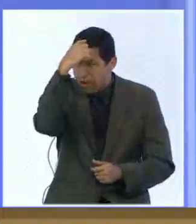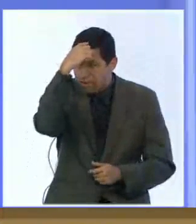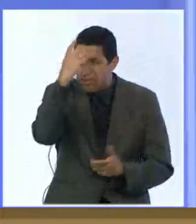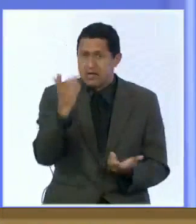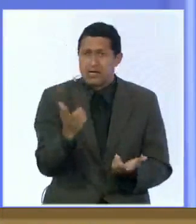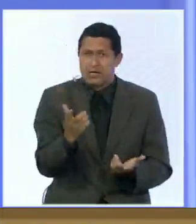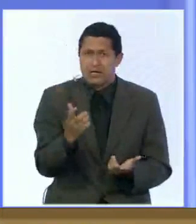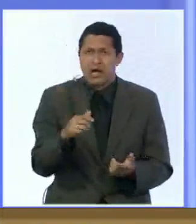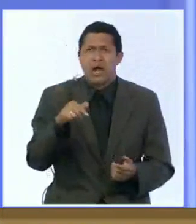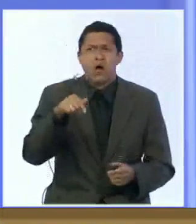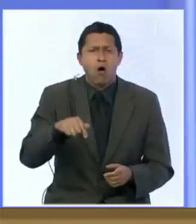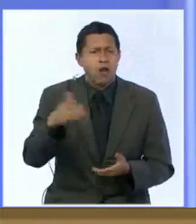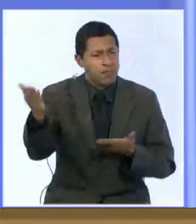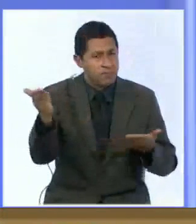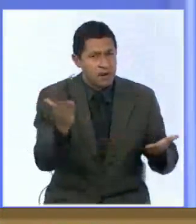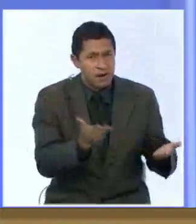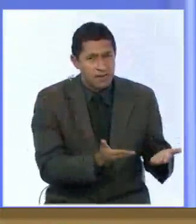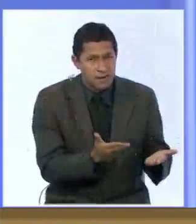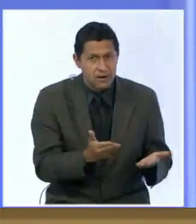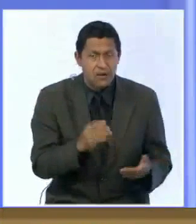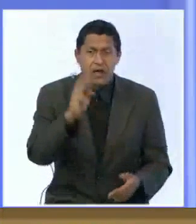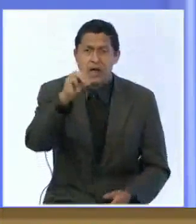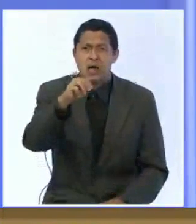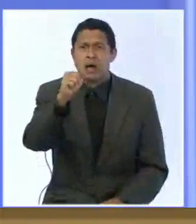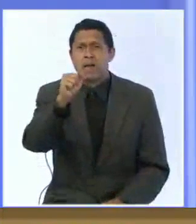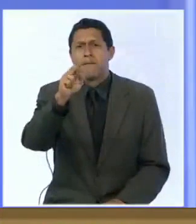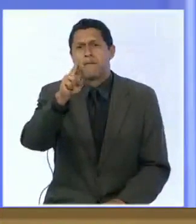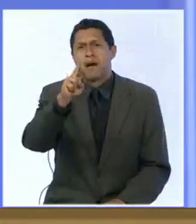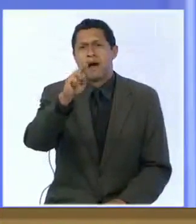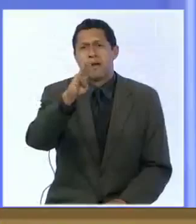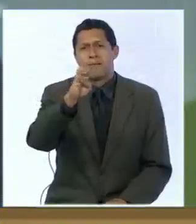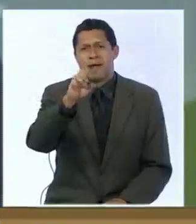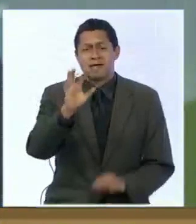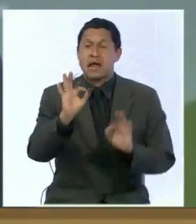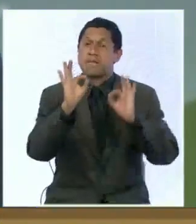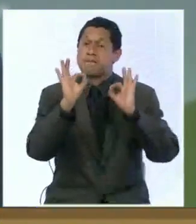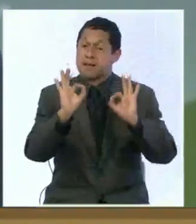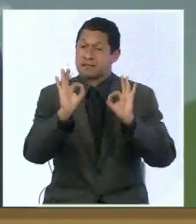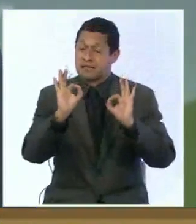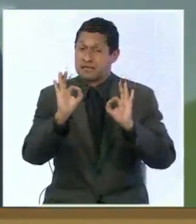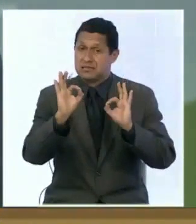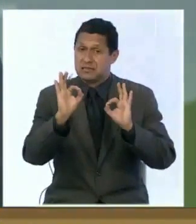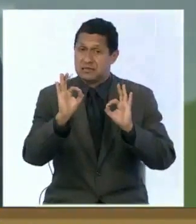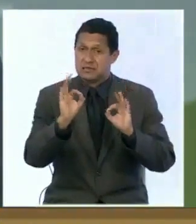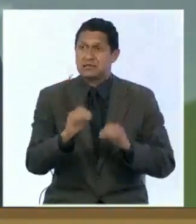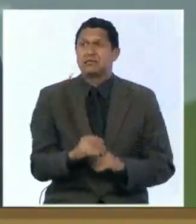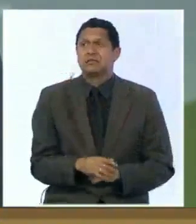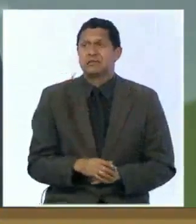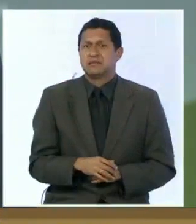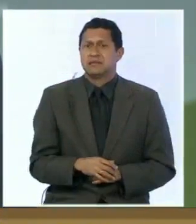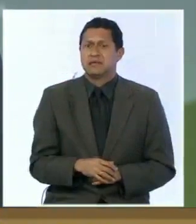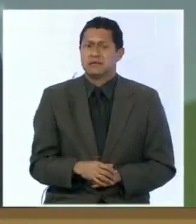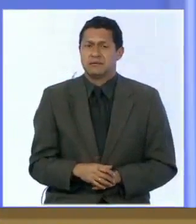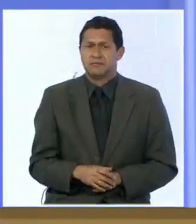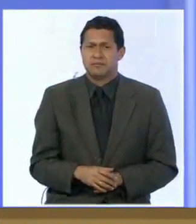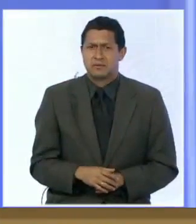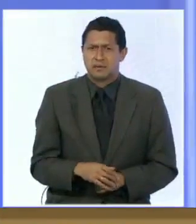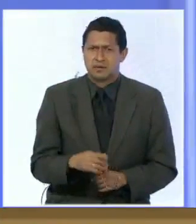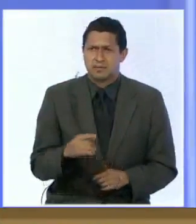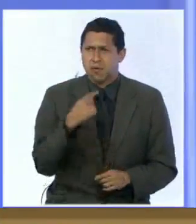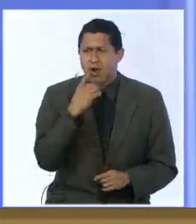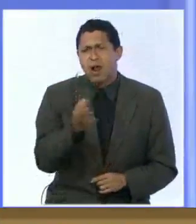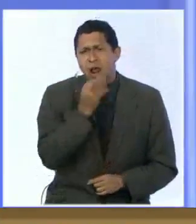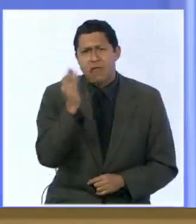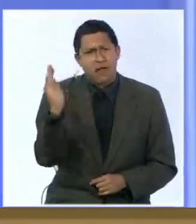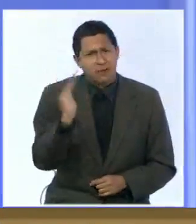pineal y le vamos a darle bienvenida a Marbella Molina, ella es especialista en glándula pineal, pinealista específicamente y nos acompaña en la